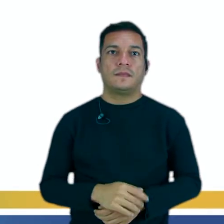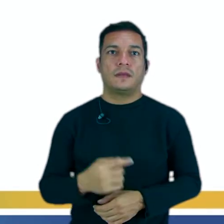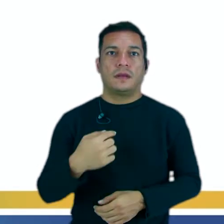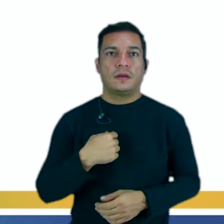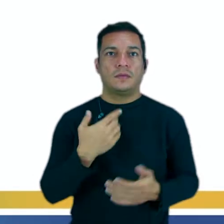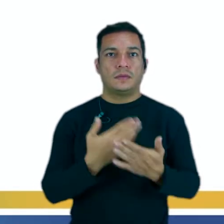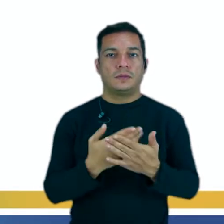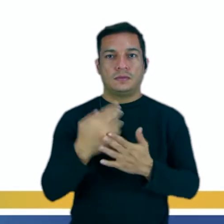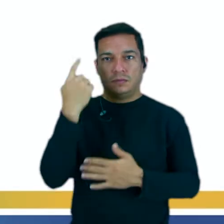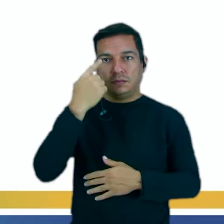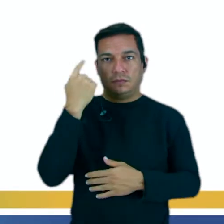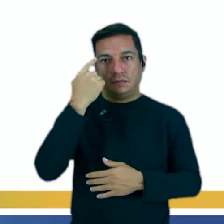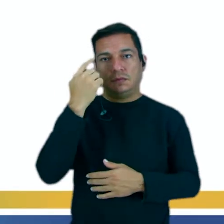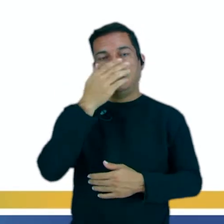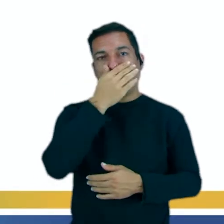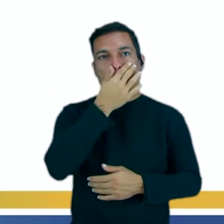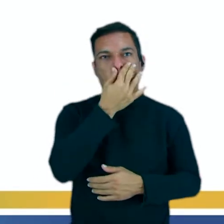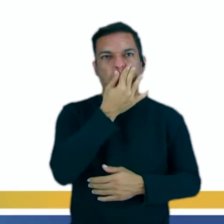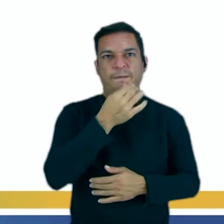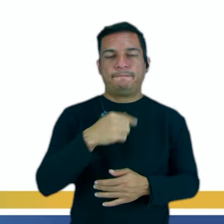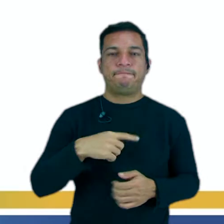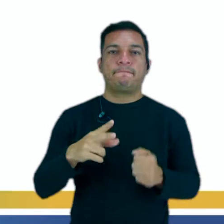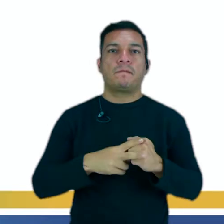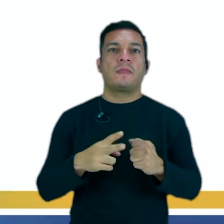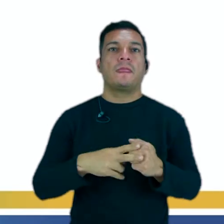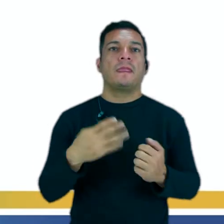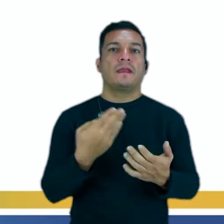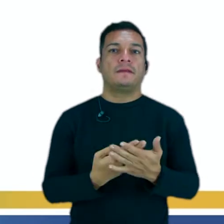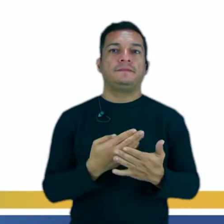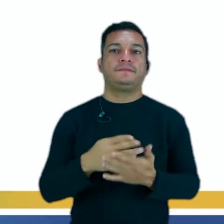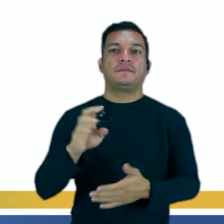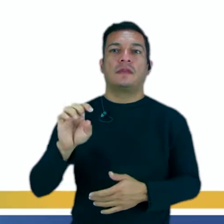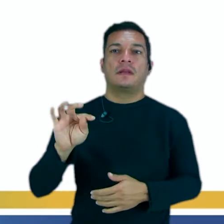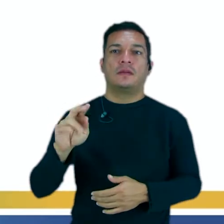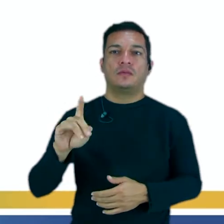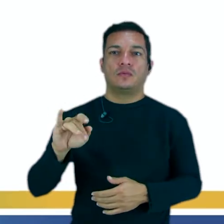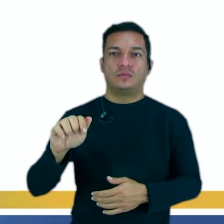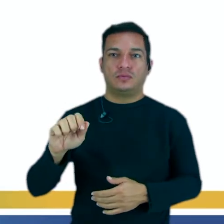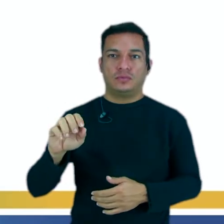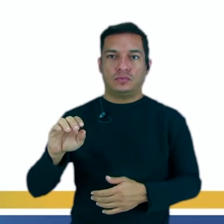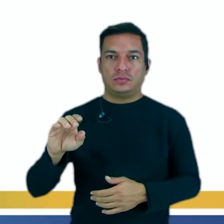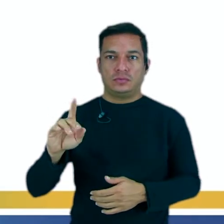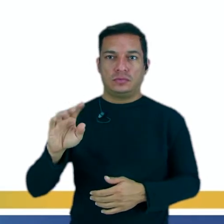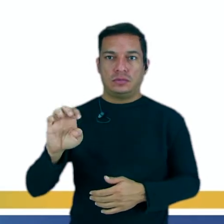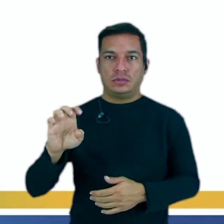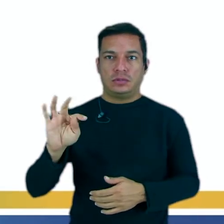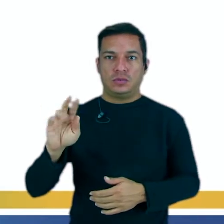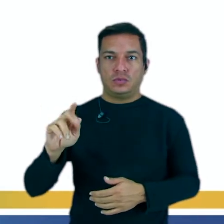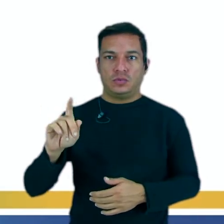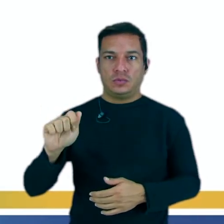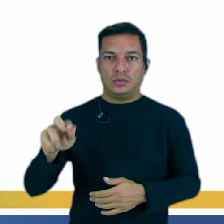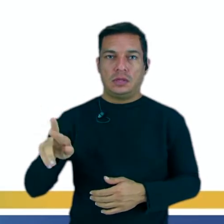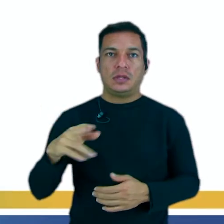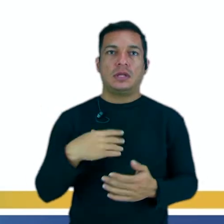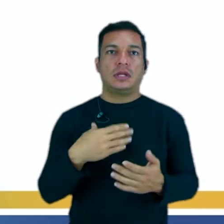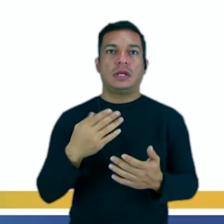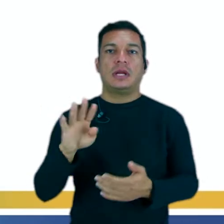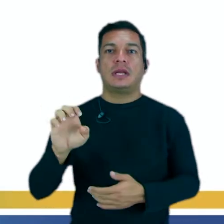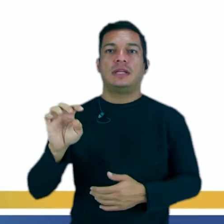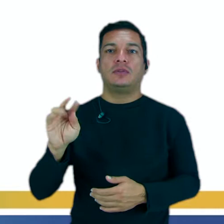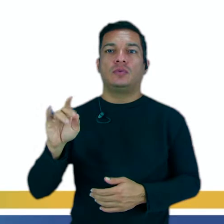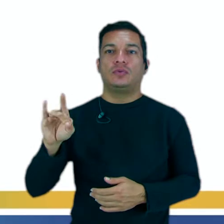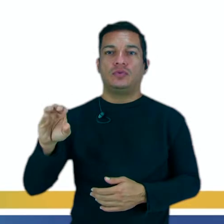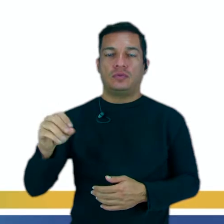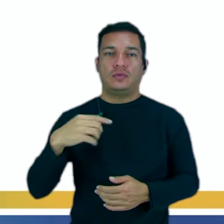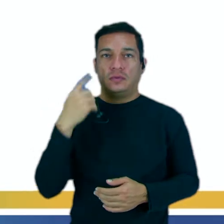español. Entonces, observe que yo tengo ahí el verbo estudiar conjugado en presente. Yo estudio español. Luego